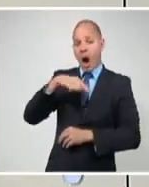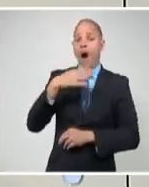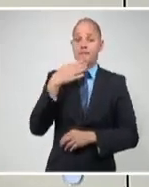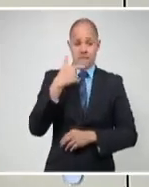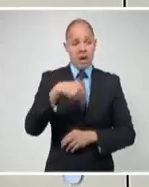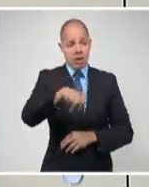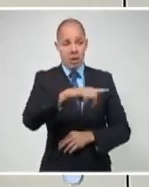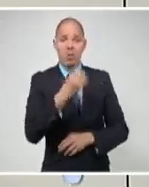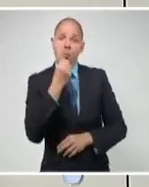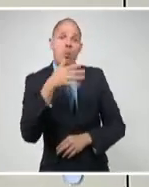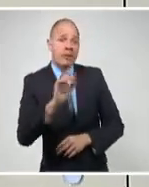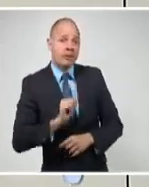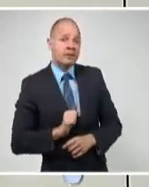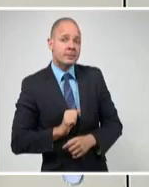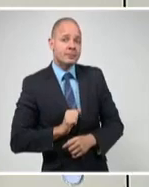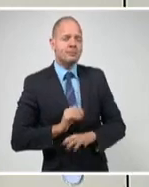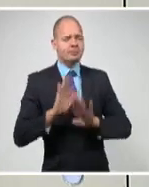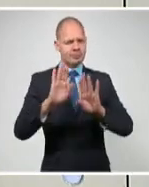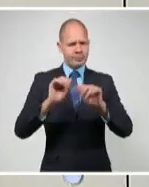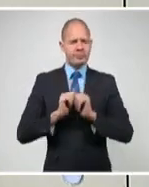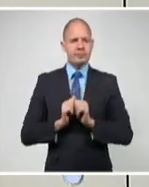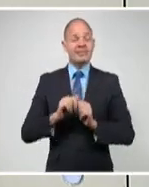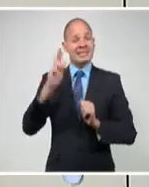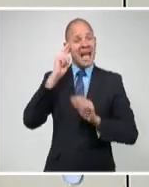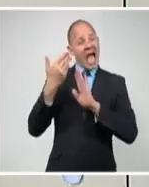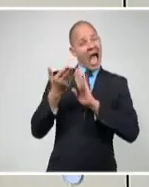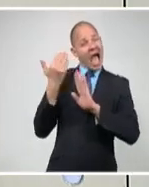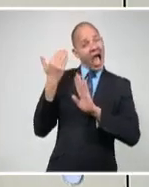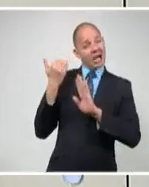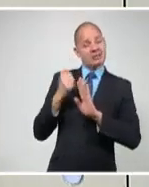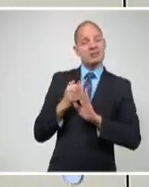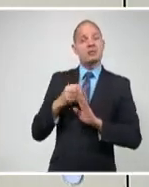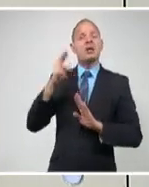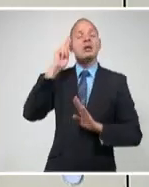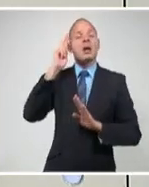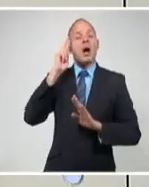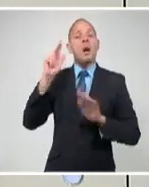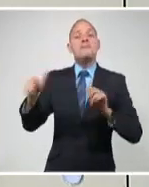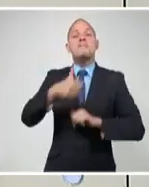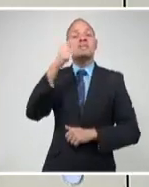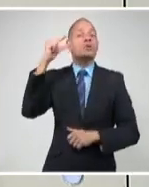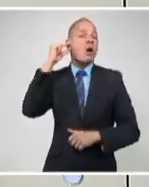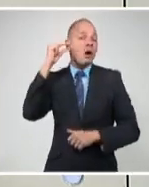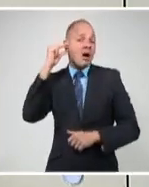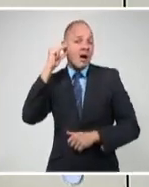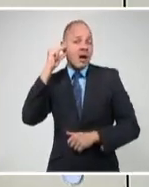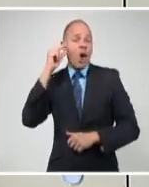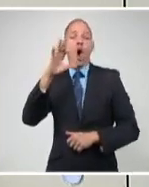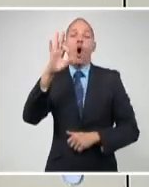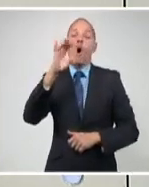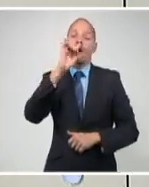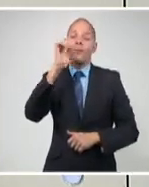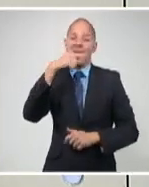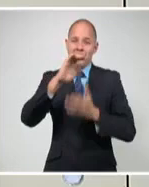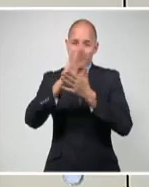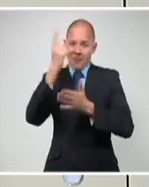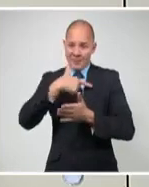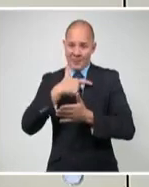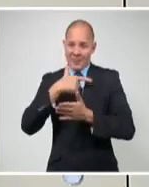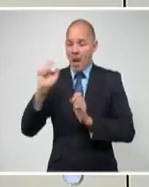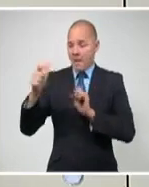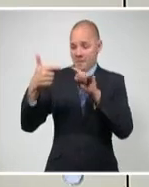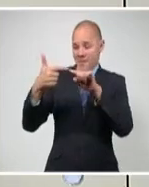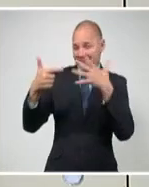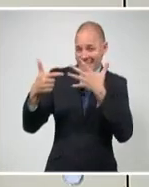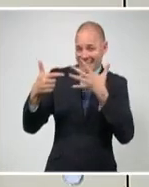lo sabe, estuvo entre el grupo de personas que decidió cambiar el rumbo con Cuba. Recibe una relación entre Washington y La Habana en las